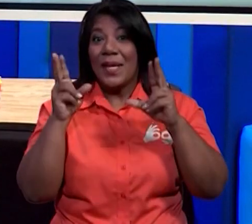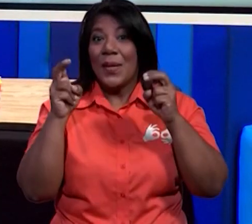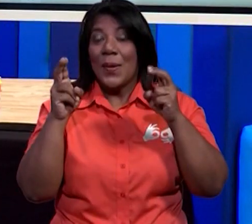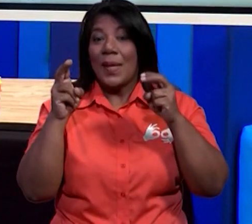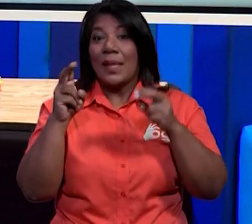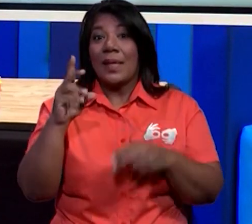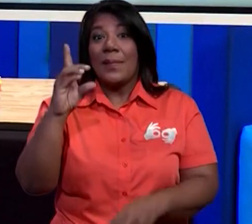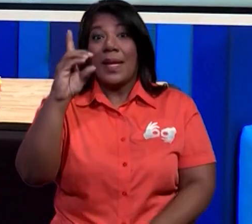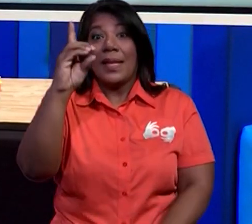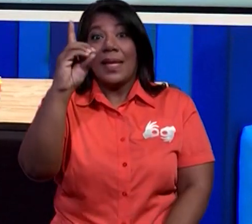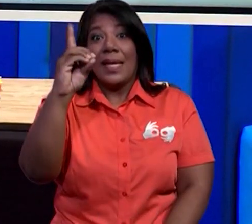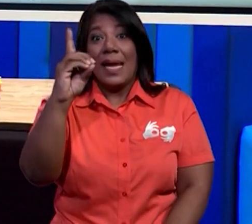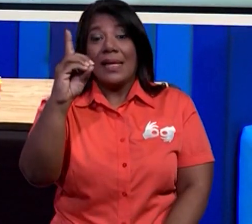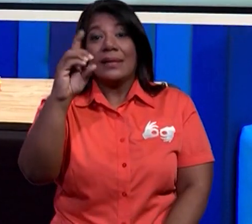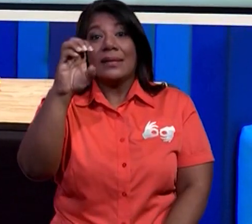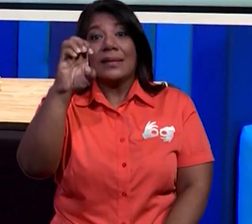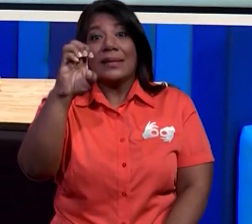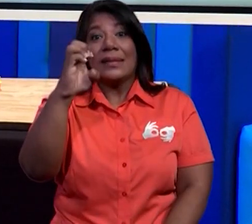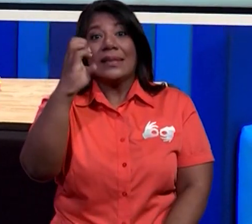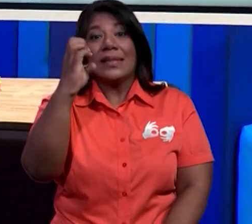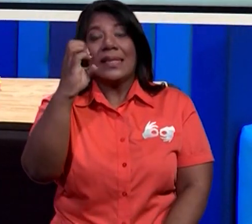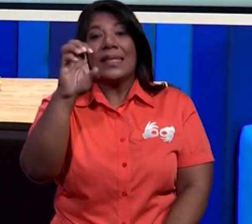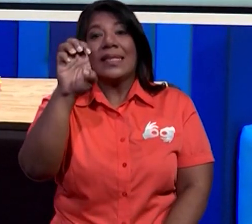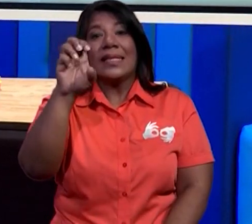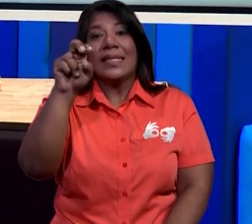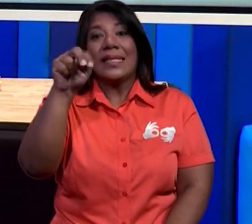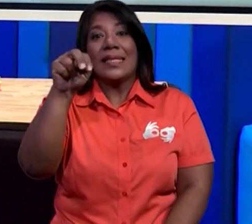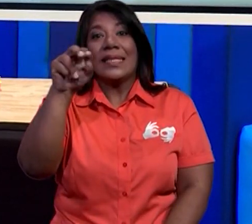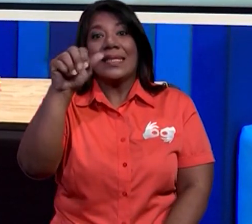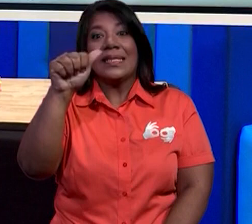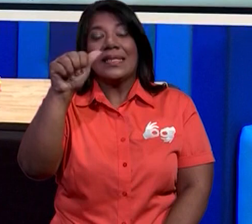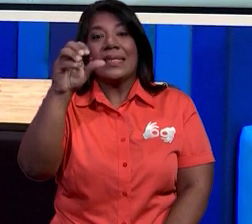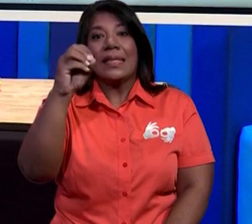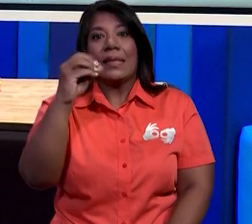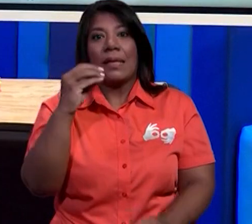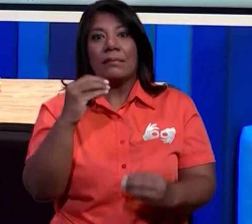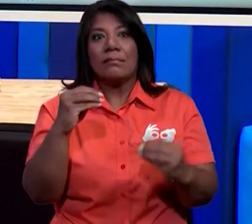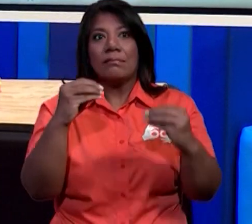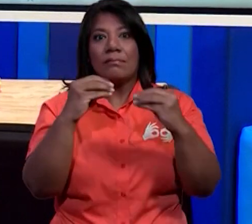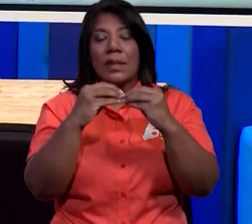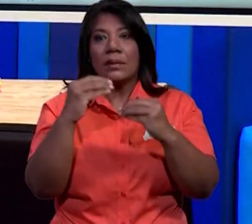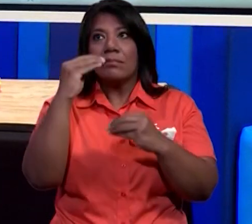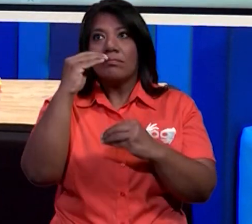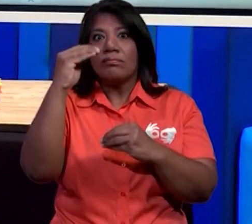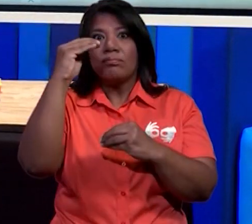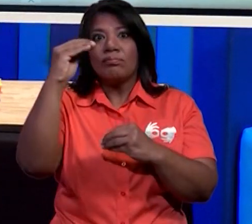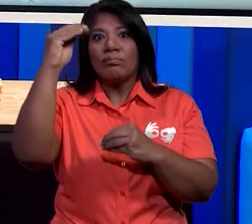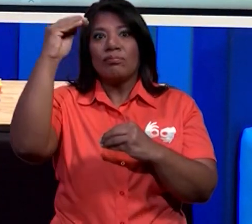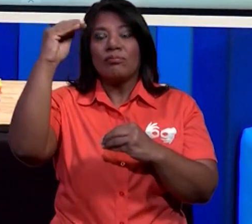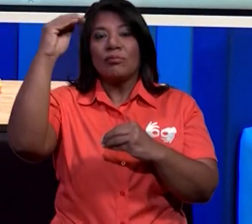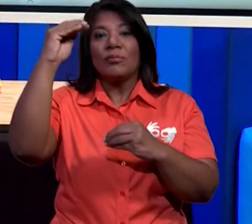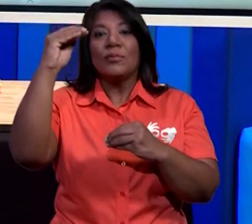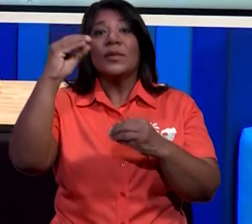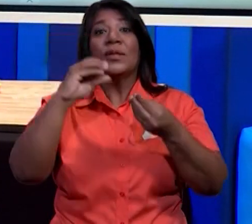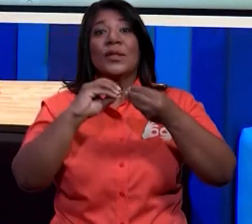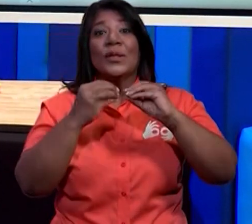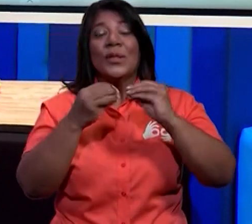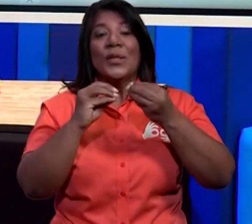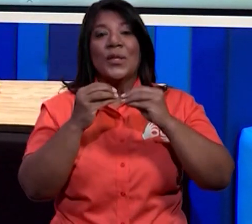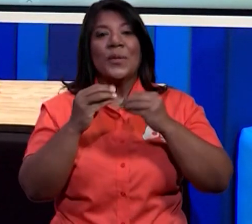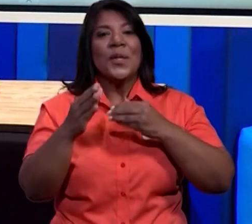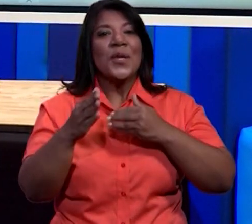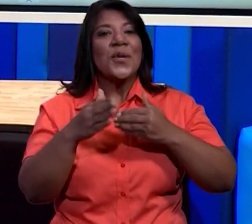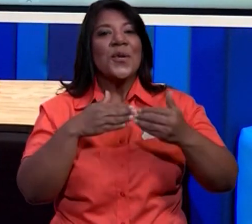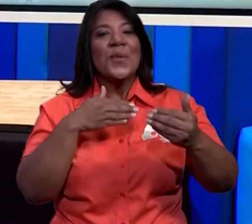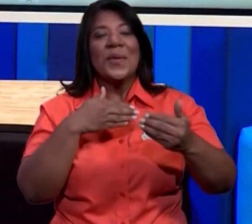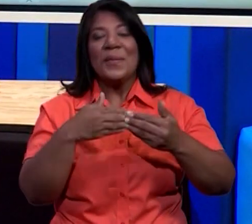las decenas está aumentando las cantidades en donde es importante para tu niño con discapacidad independientemente de su